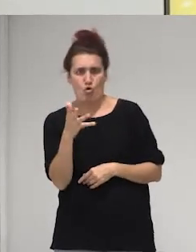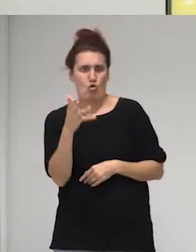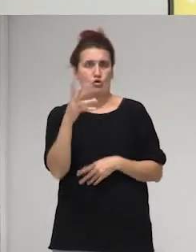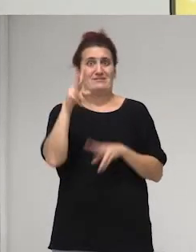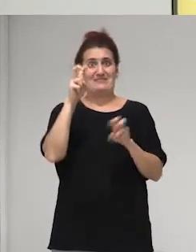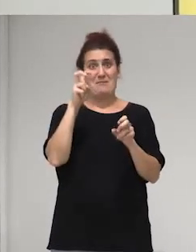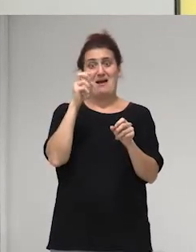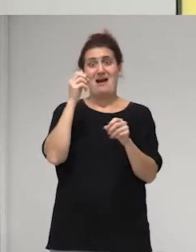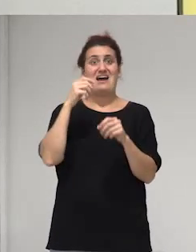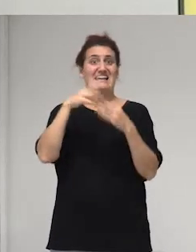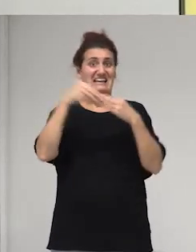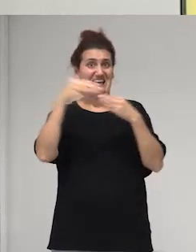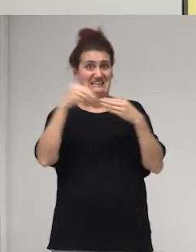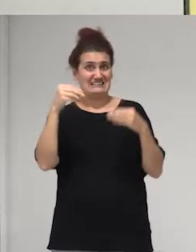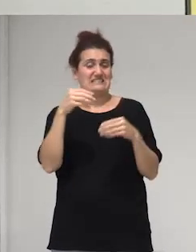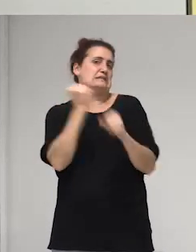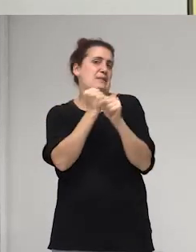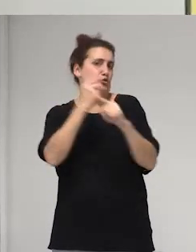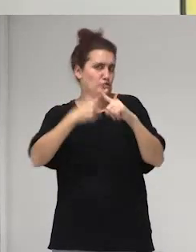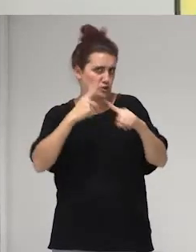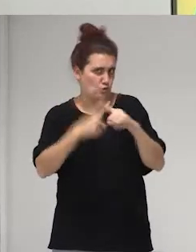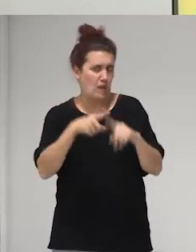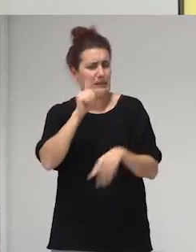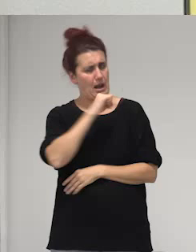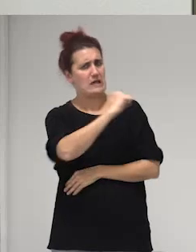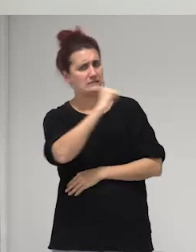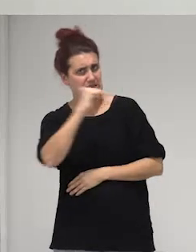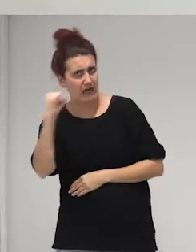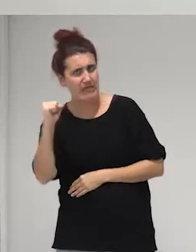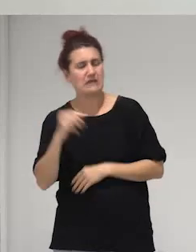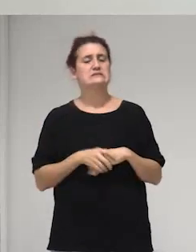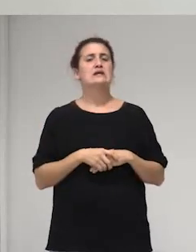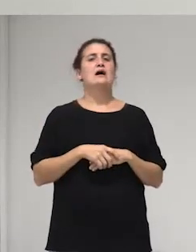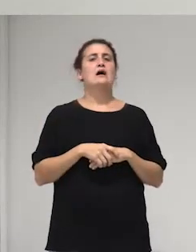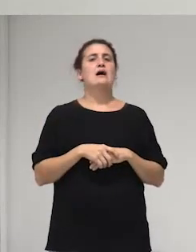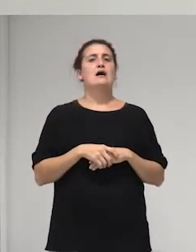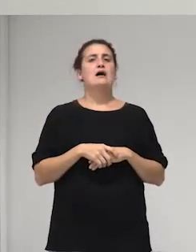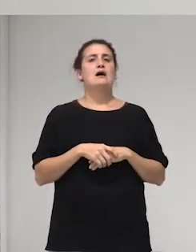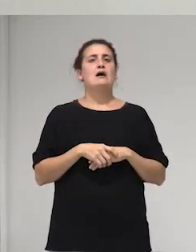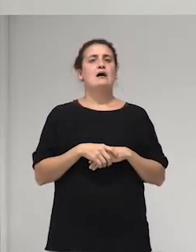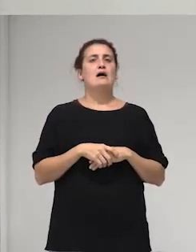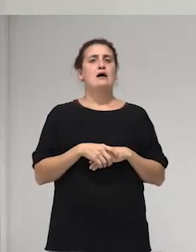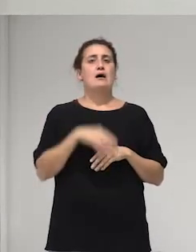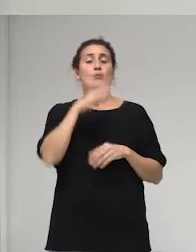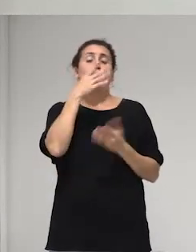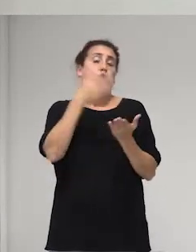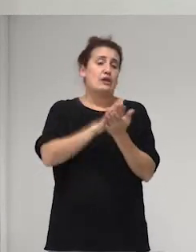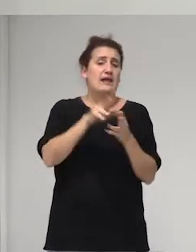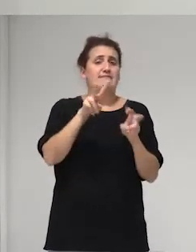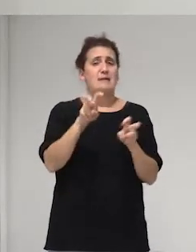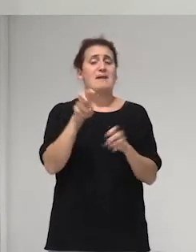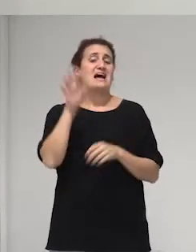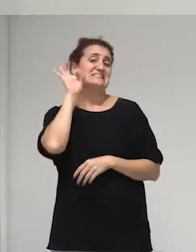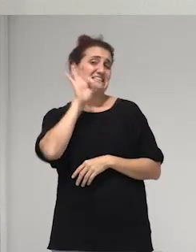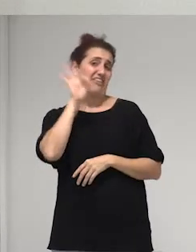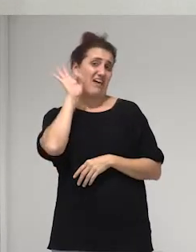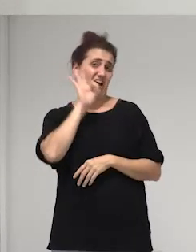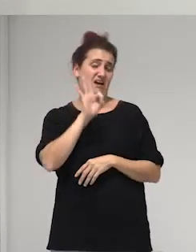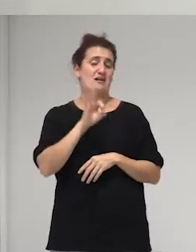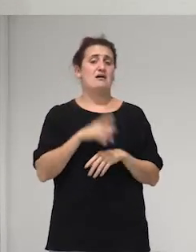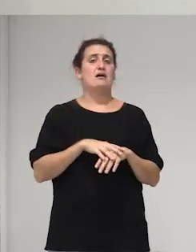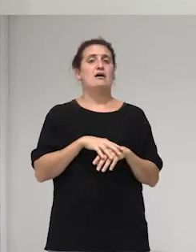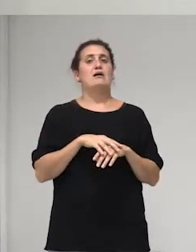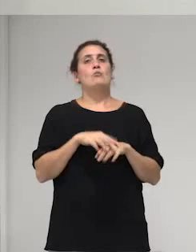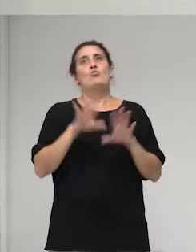trabajo sexual eran pues morían de VIH bueno de VIH no de